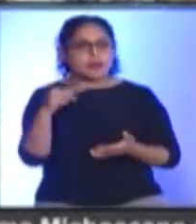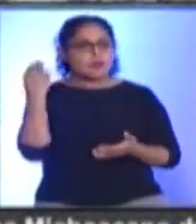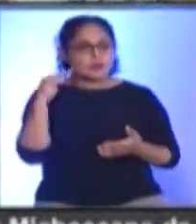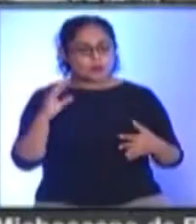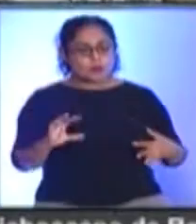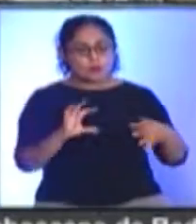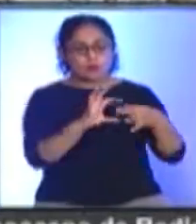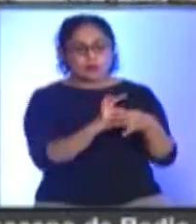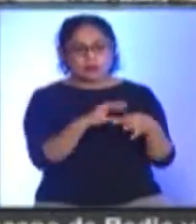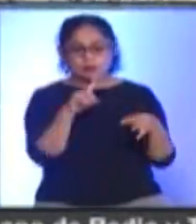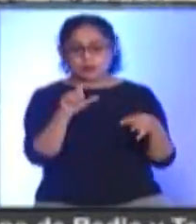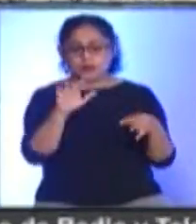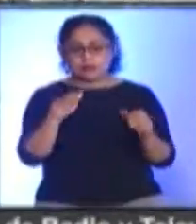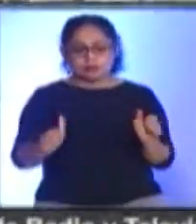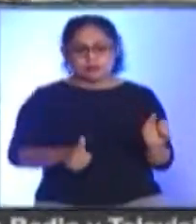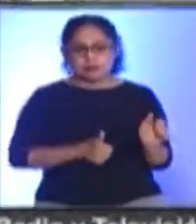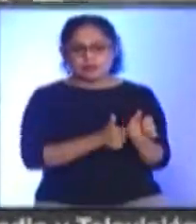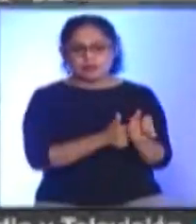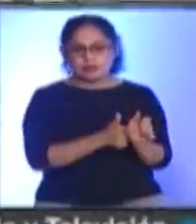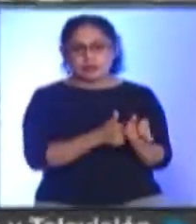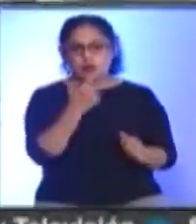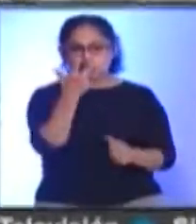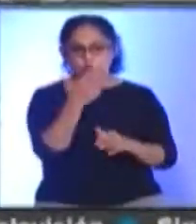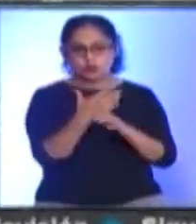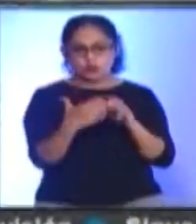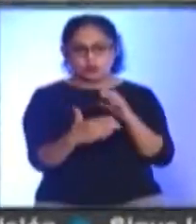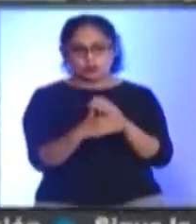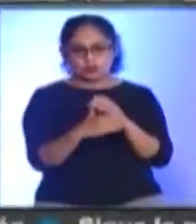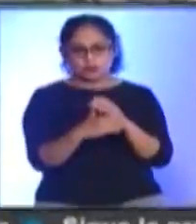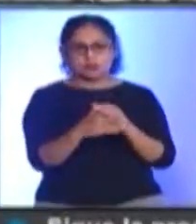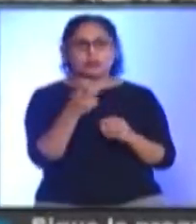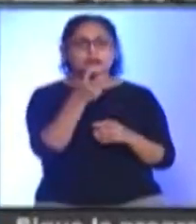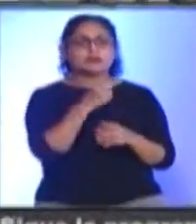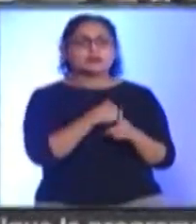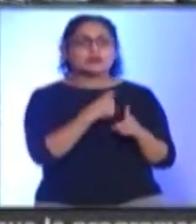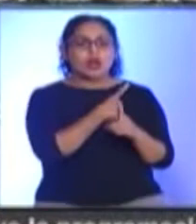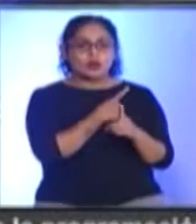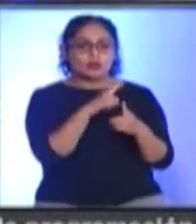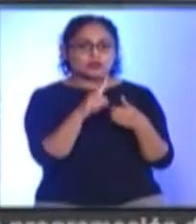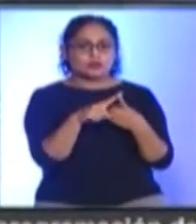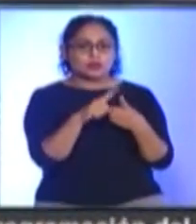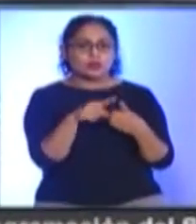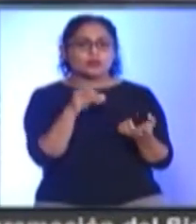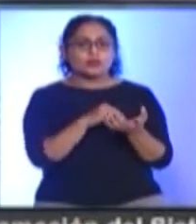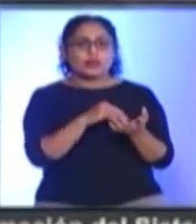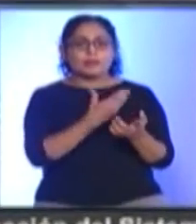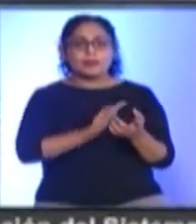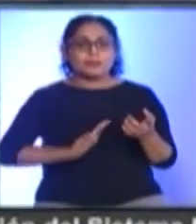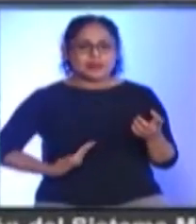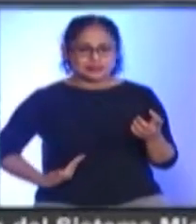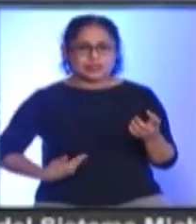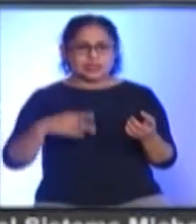organismos De la sociedad civil Y que consta De ocho ejes El más nuevo De ellos Salud Al respecto Habló el presidente De la fundación